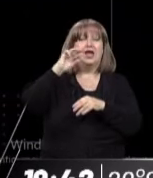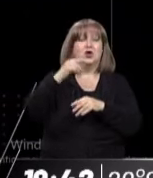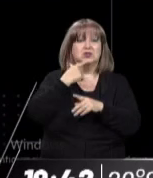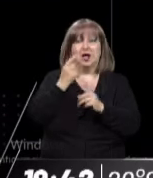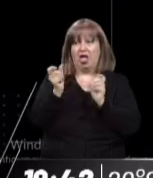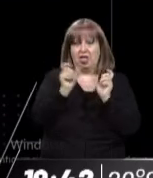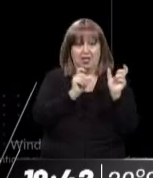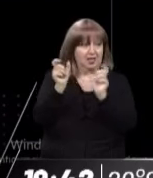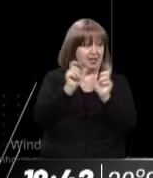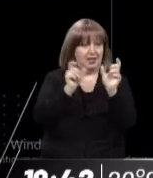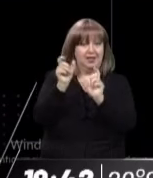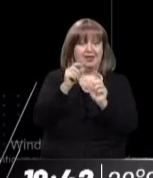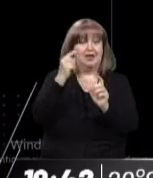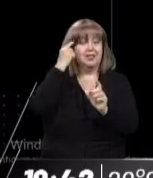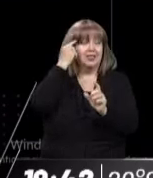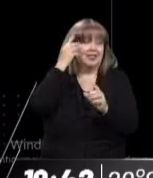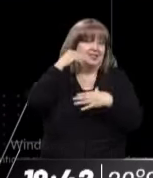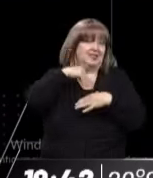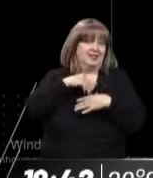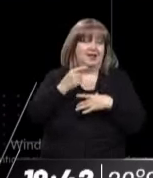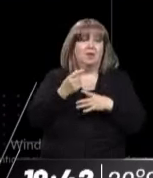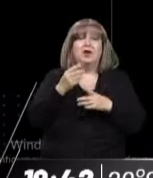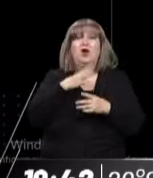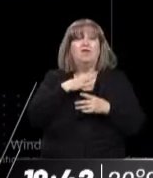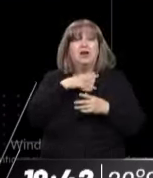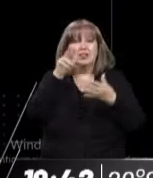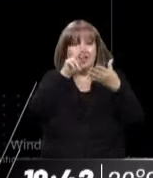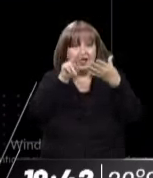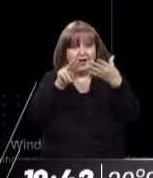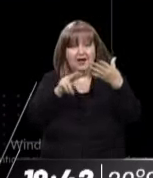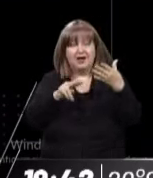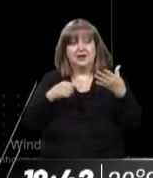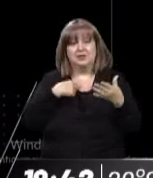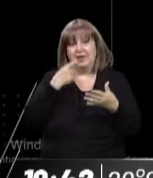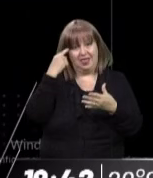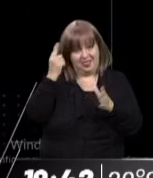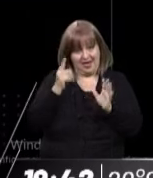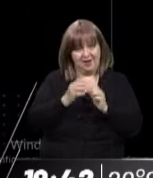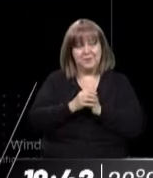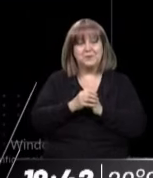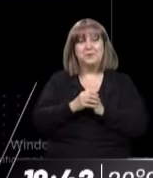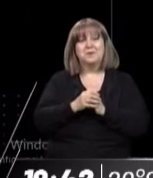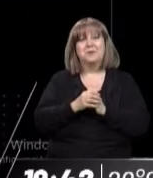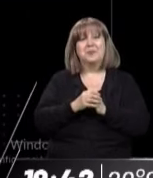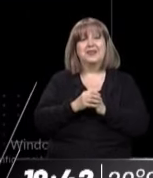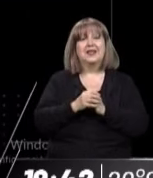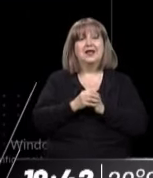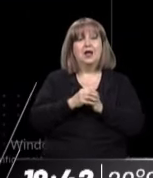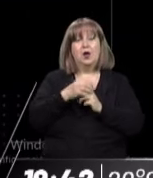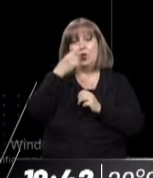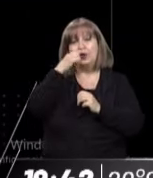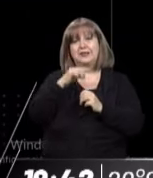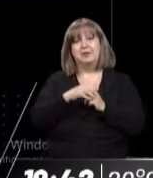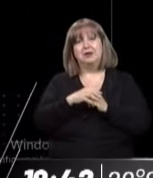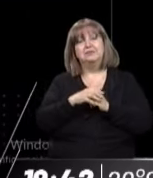contestaba lo que ya tenía adentro, pero sin siquiera leer lo que yo había planteado. Claro, y bueno, es es un periodo también muy controversial. Te hago la última,